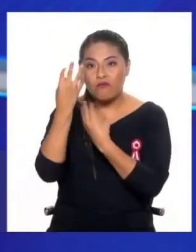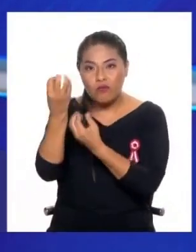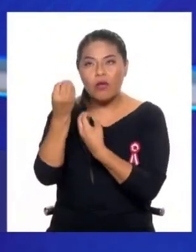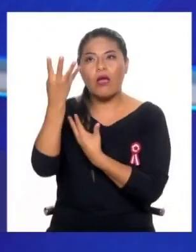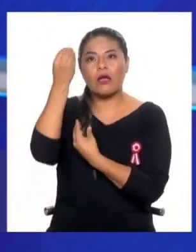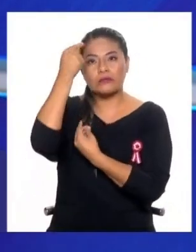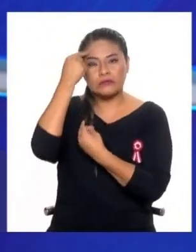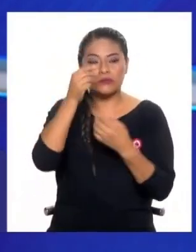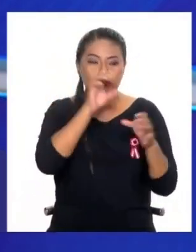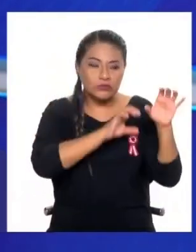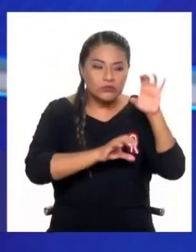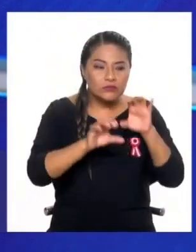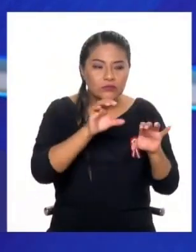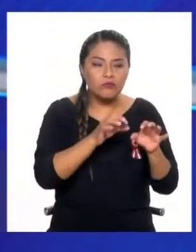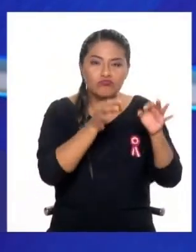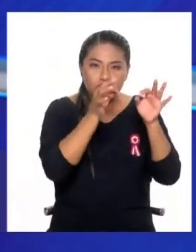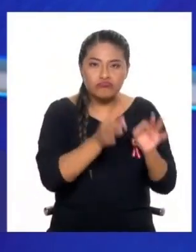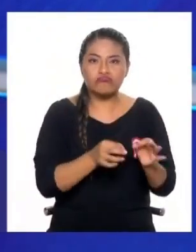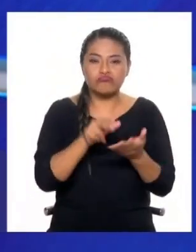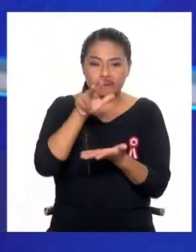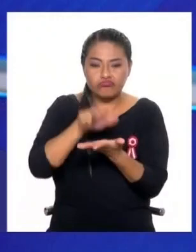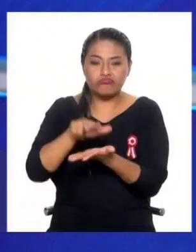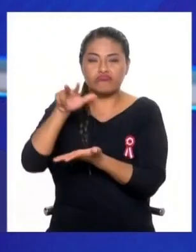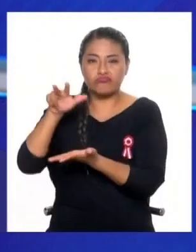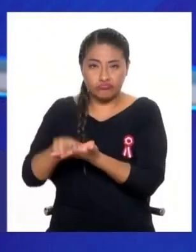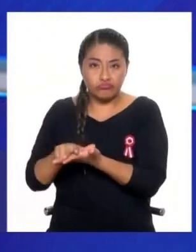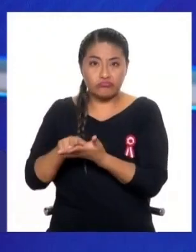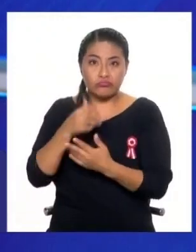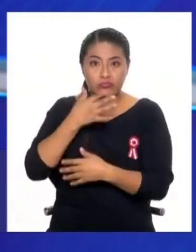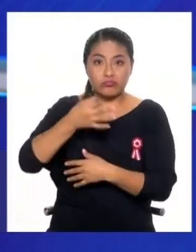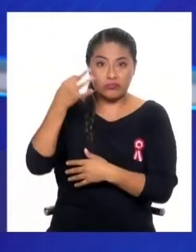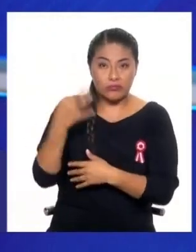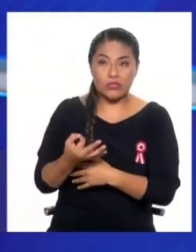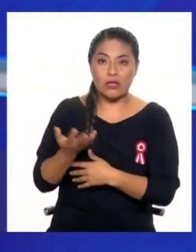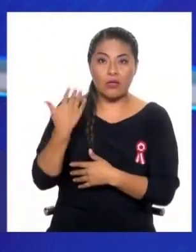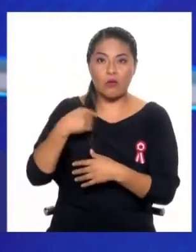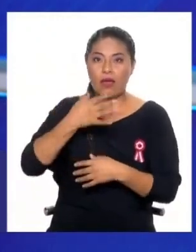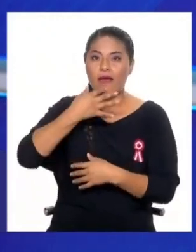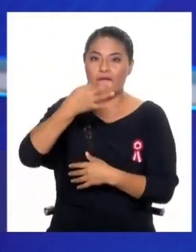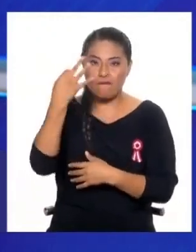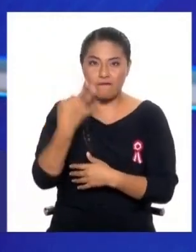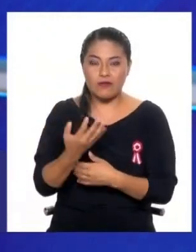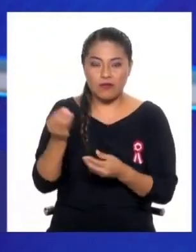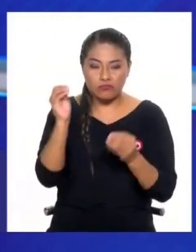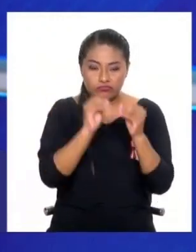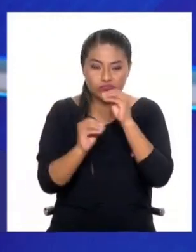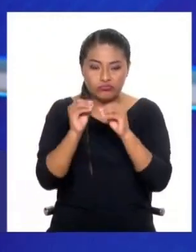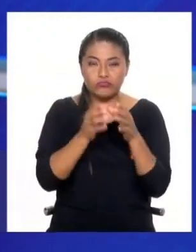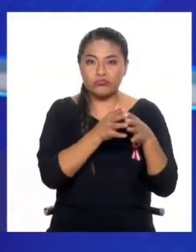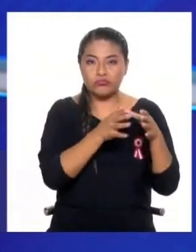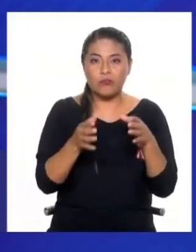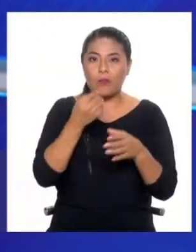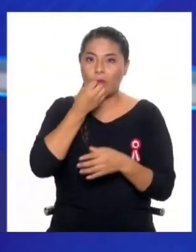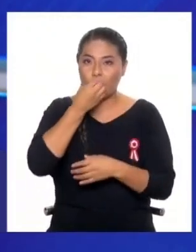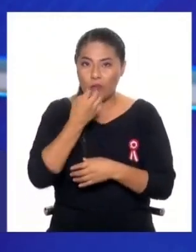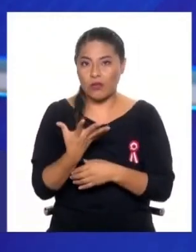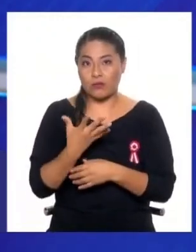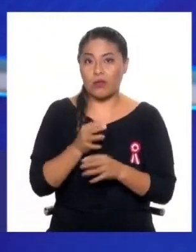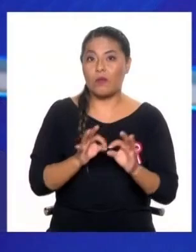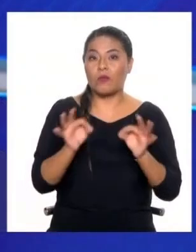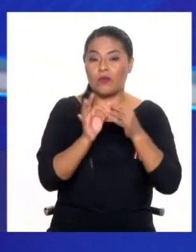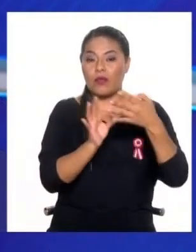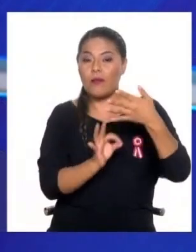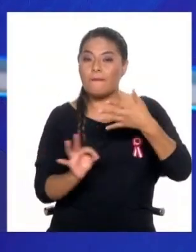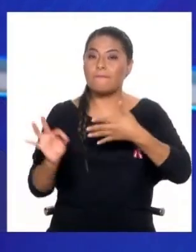científica, comprobada y para hacer las inversiones adecuadas y priorización, sobre